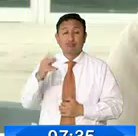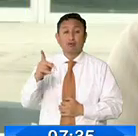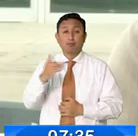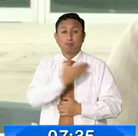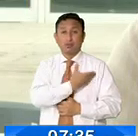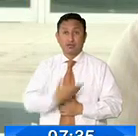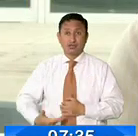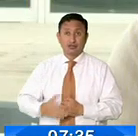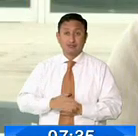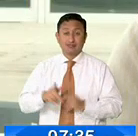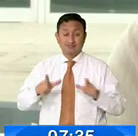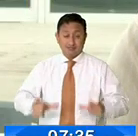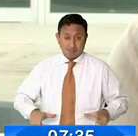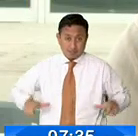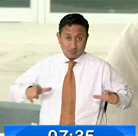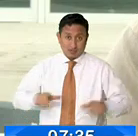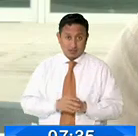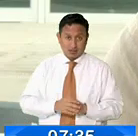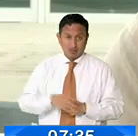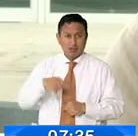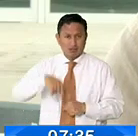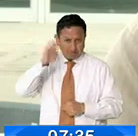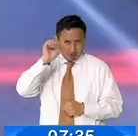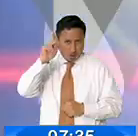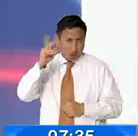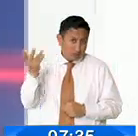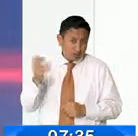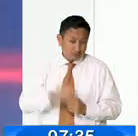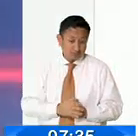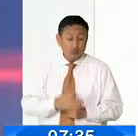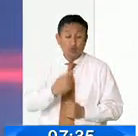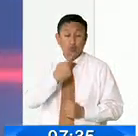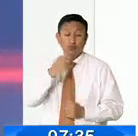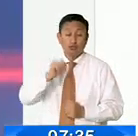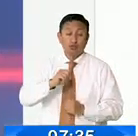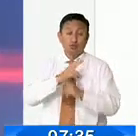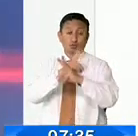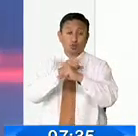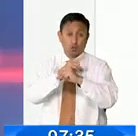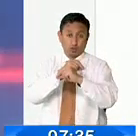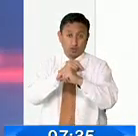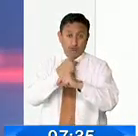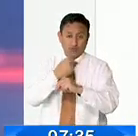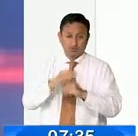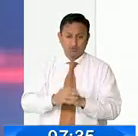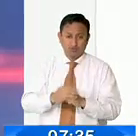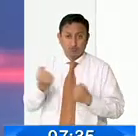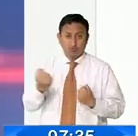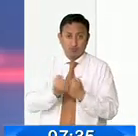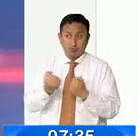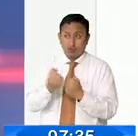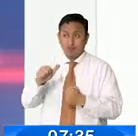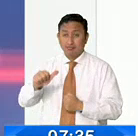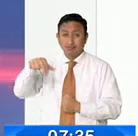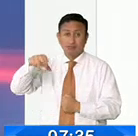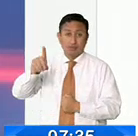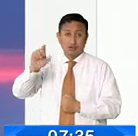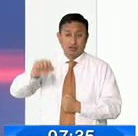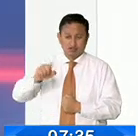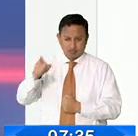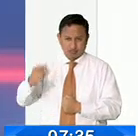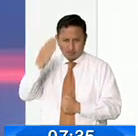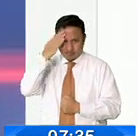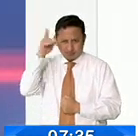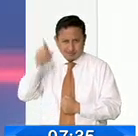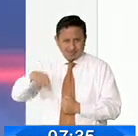el presidente de la República, Lenín Moreno, brindó su punto de vista. Él manifestó mediante Twitter. Respaldo a Andrés Michelena. Conozco